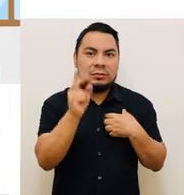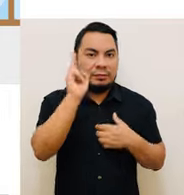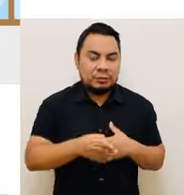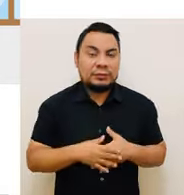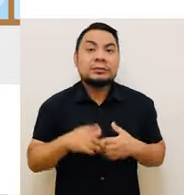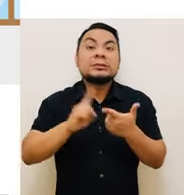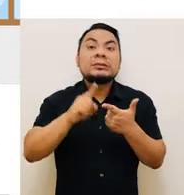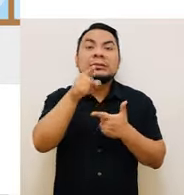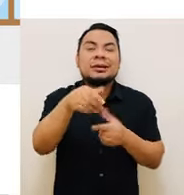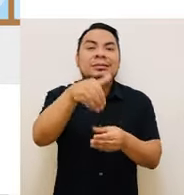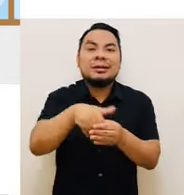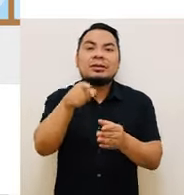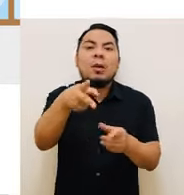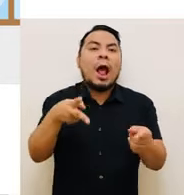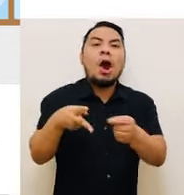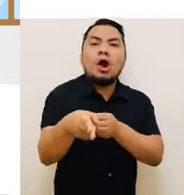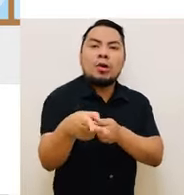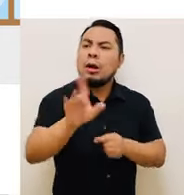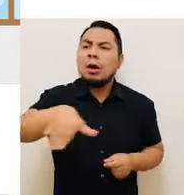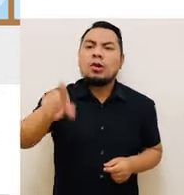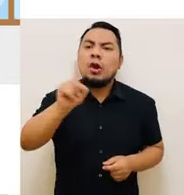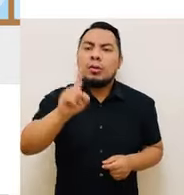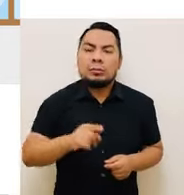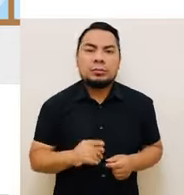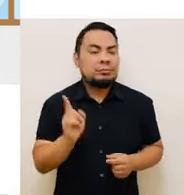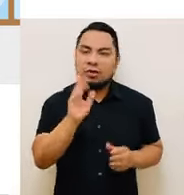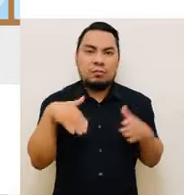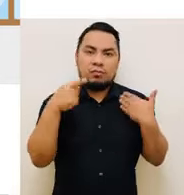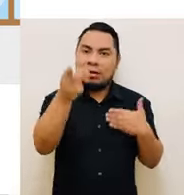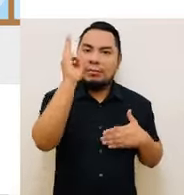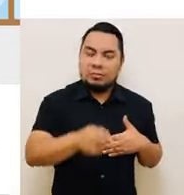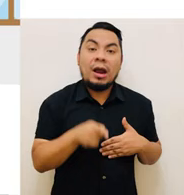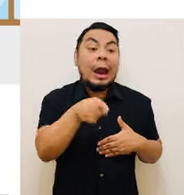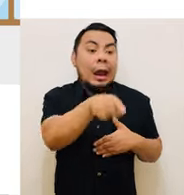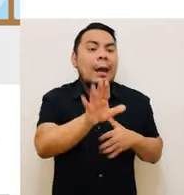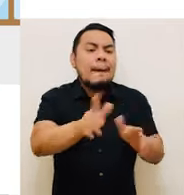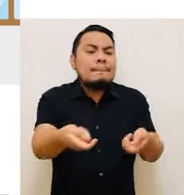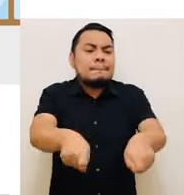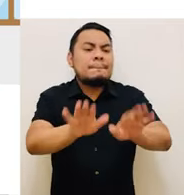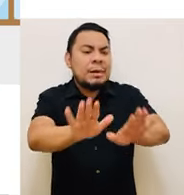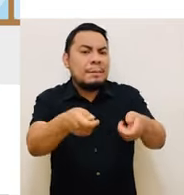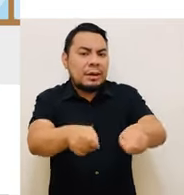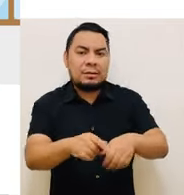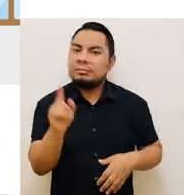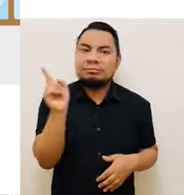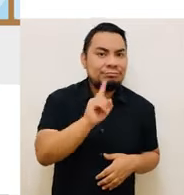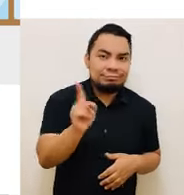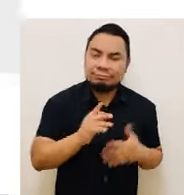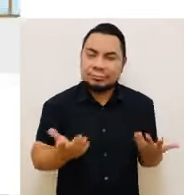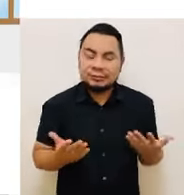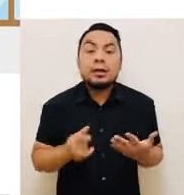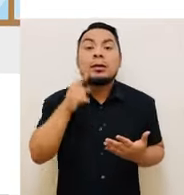Interrumpir el escrutinio o solicitar la revisión de las decisiones adoptadas por la mesa cuando no estuviste presente.